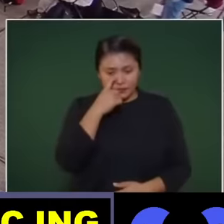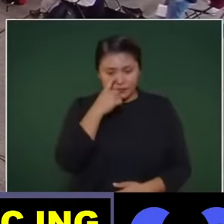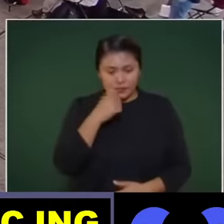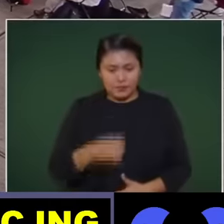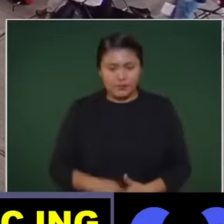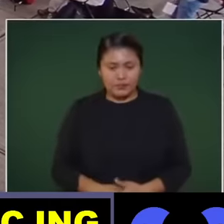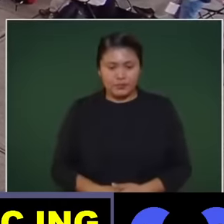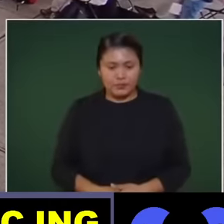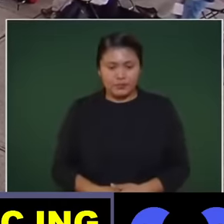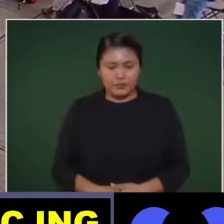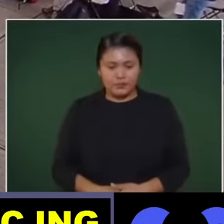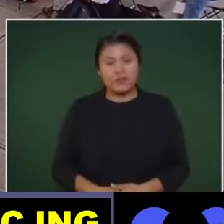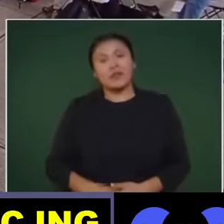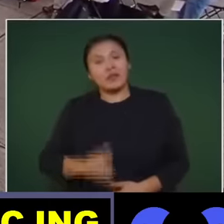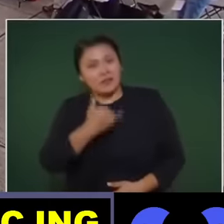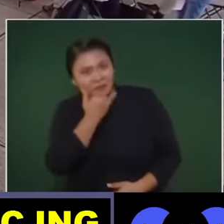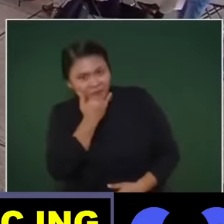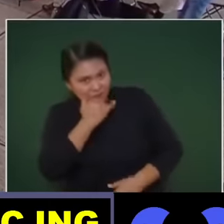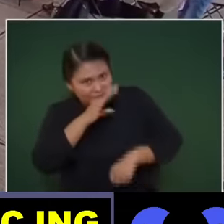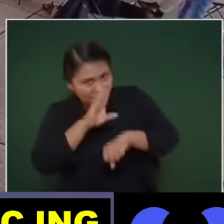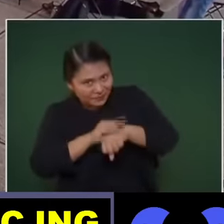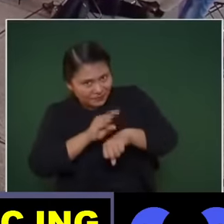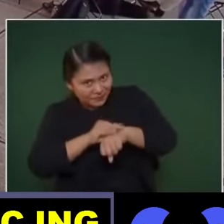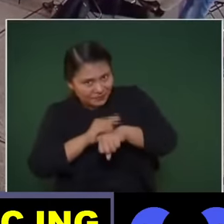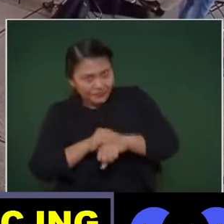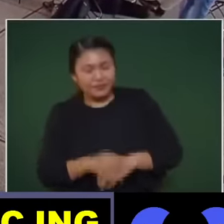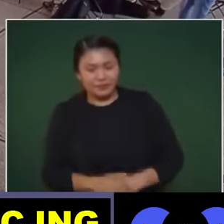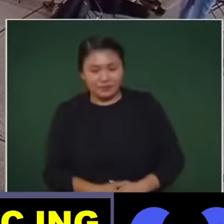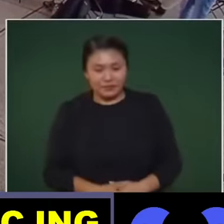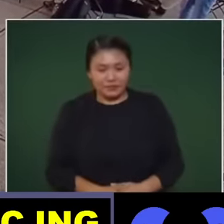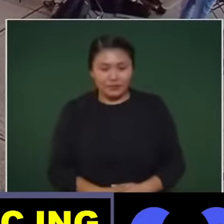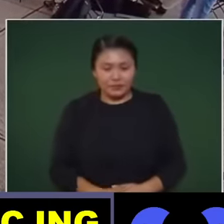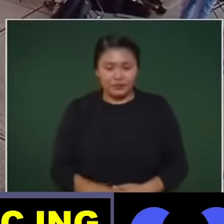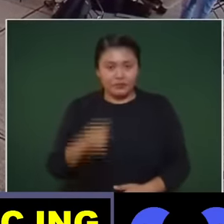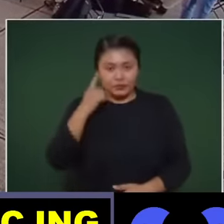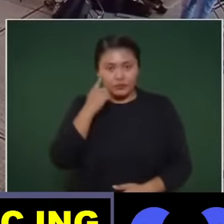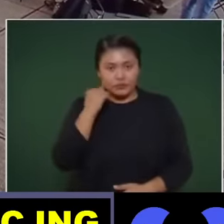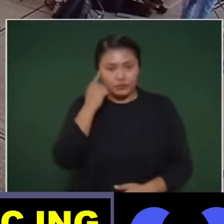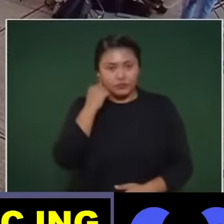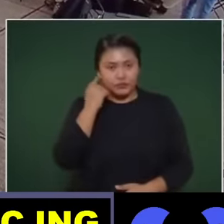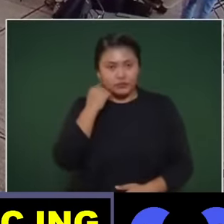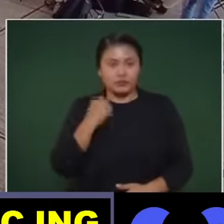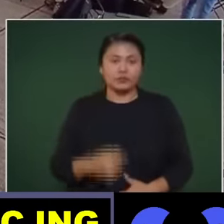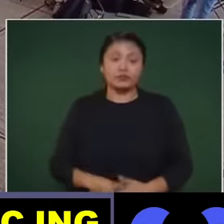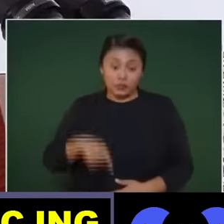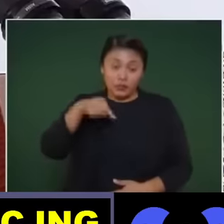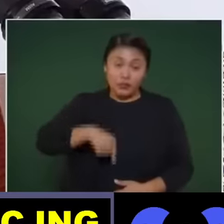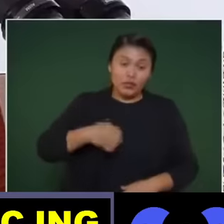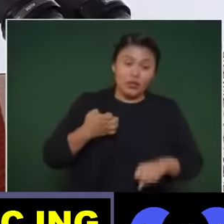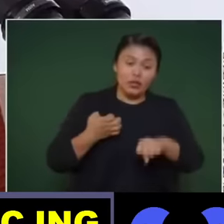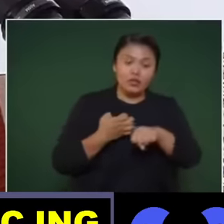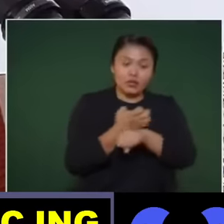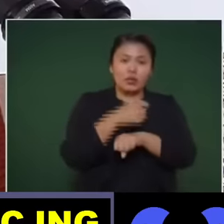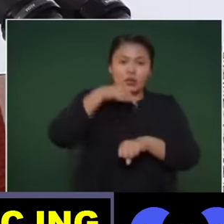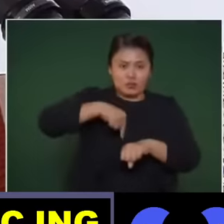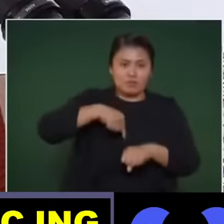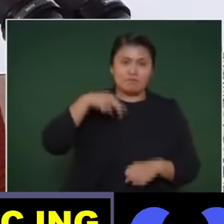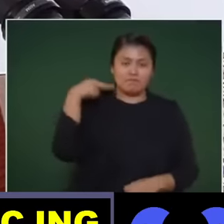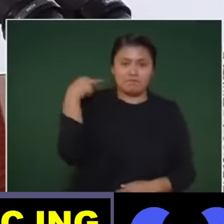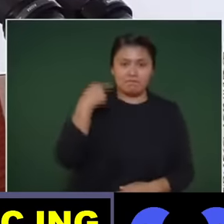Sí, con su permiso, presidente. No, efectivamente, aquí en el estado de Veracruz